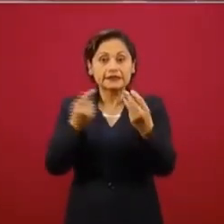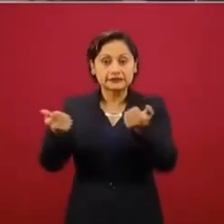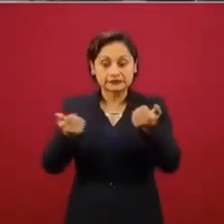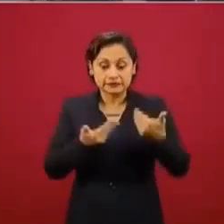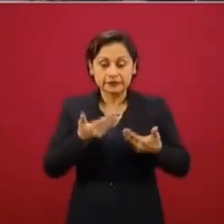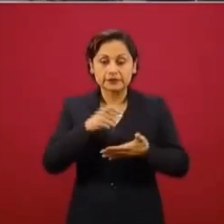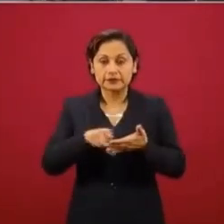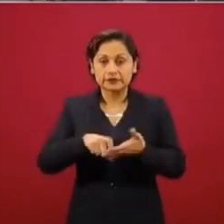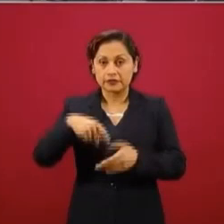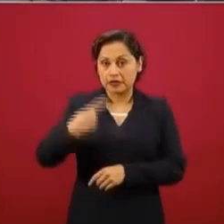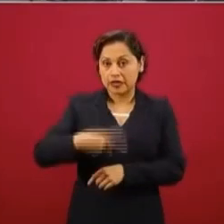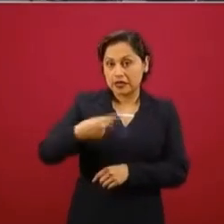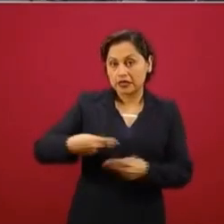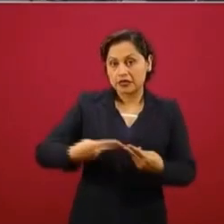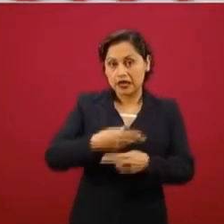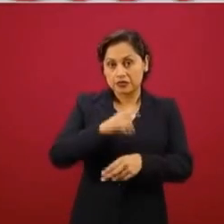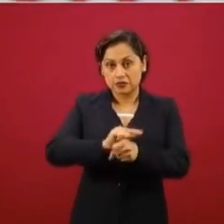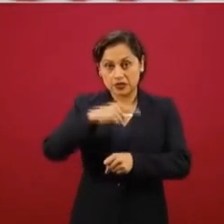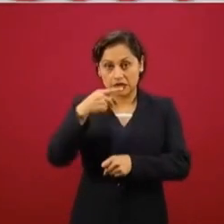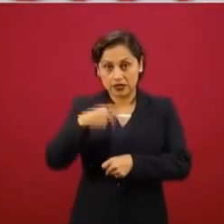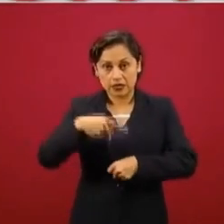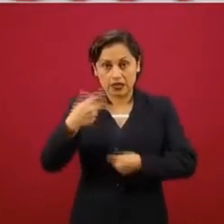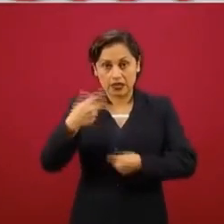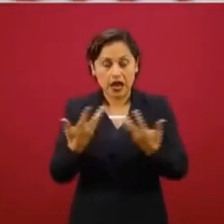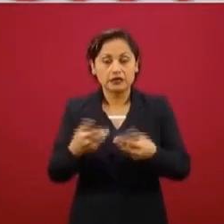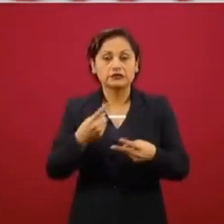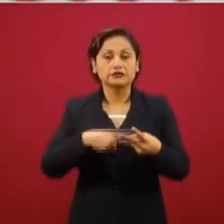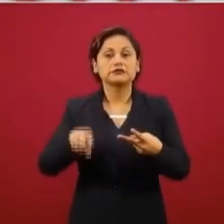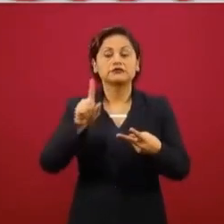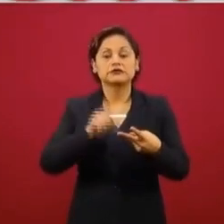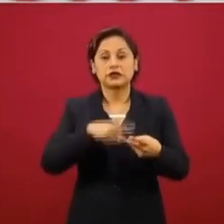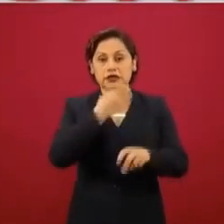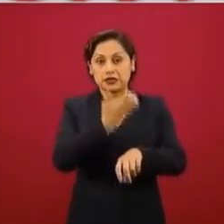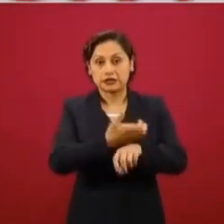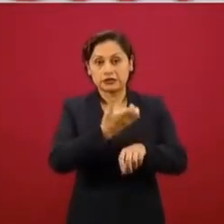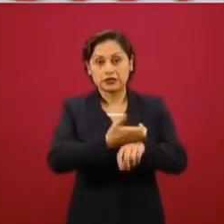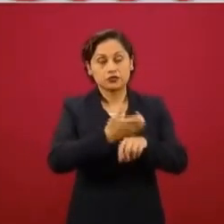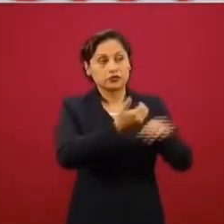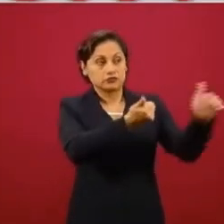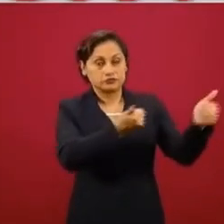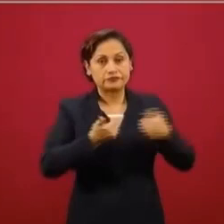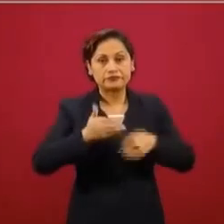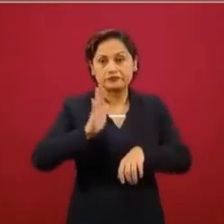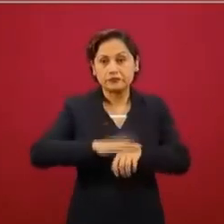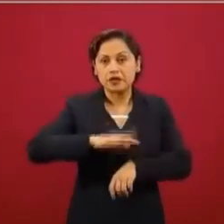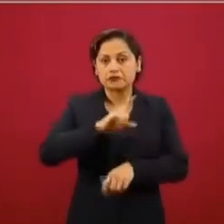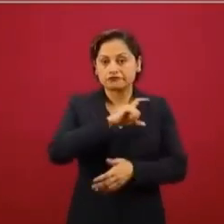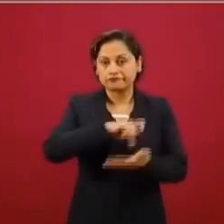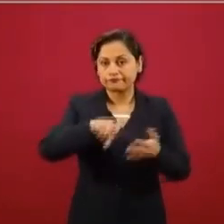la producción nacional. Dos, importación primordialmente de Estados Unidos, no de China. Y tres,